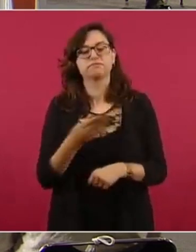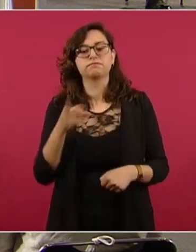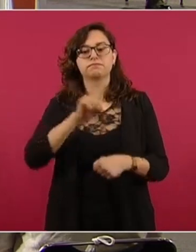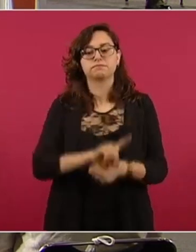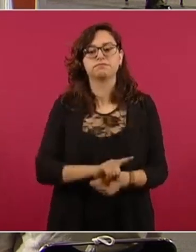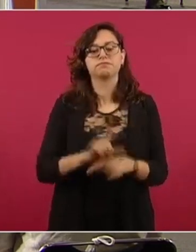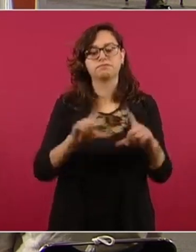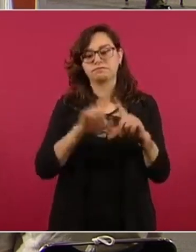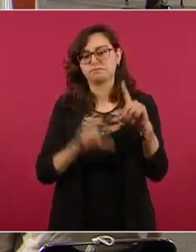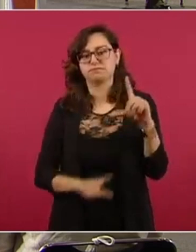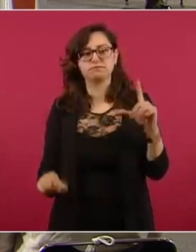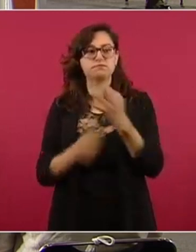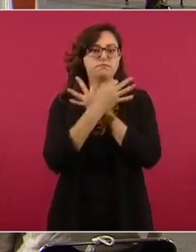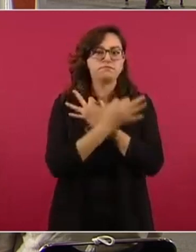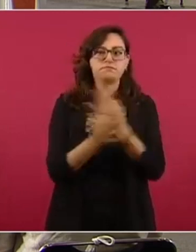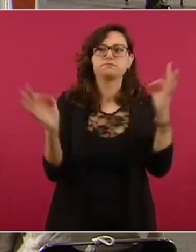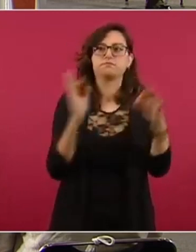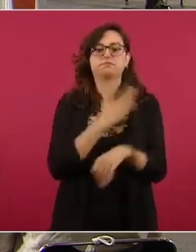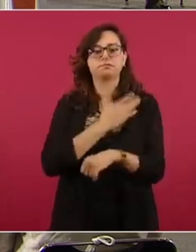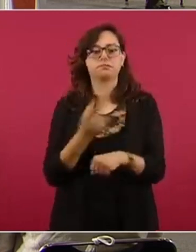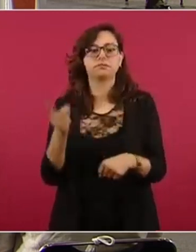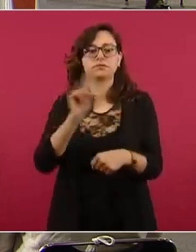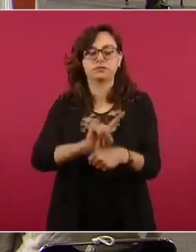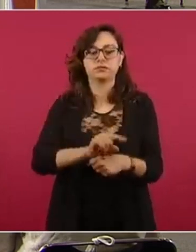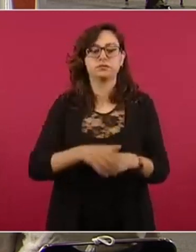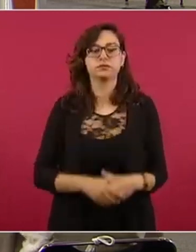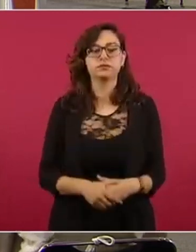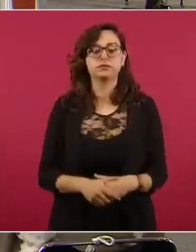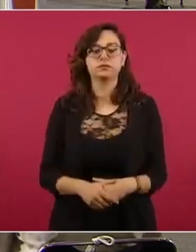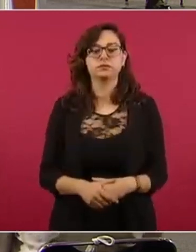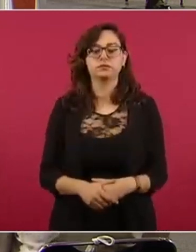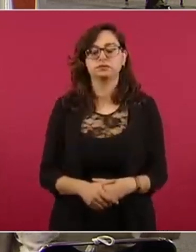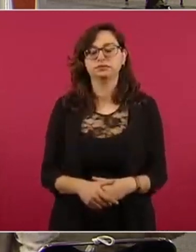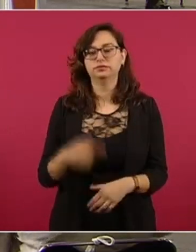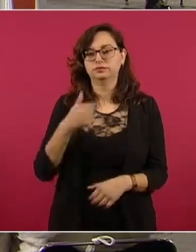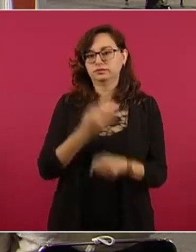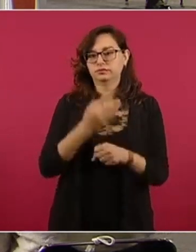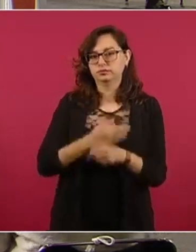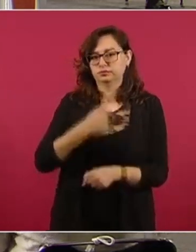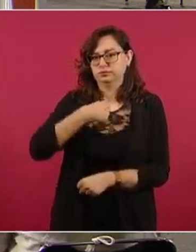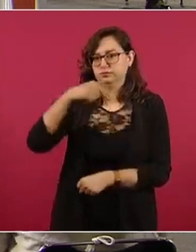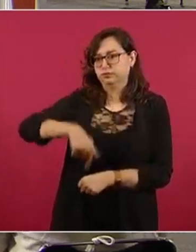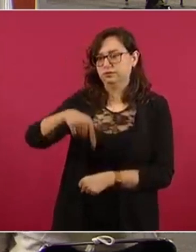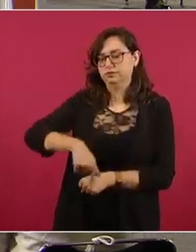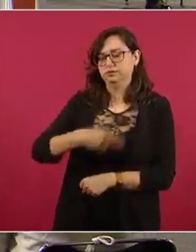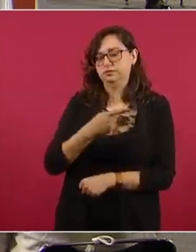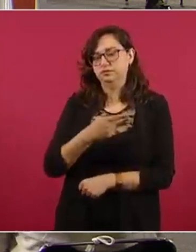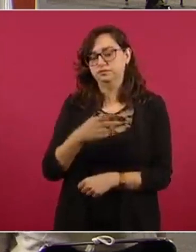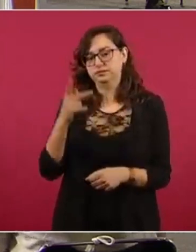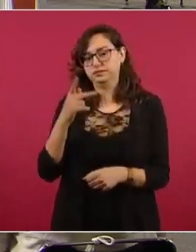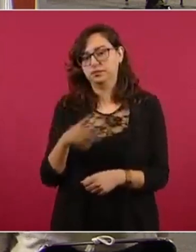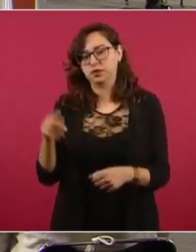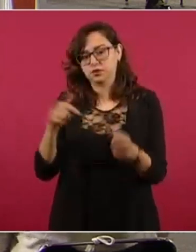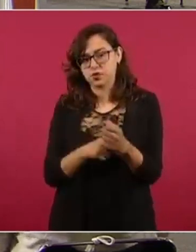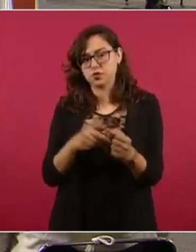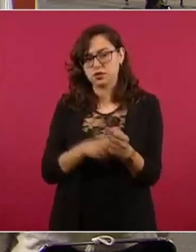usted y al pueblo de México. Nos encontramos en este momento en Puerto Escondido, señor presidente. Informa usted que desde el pasado